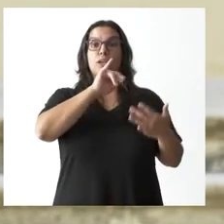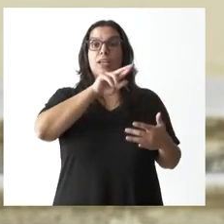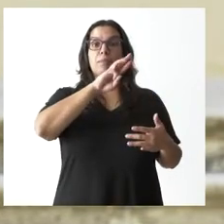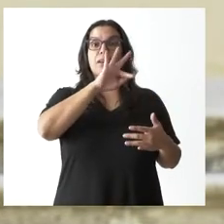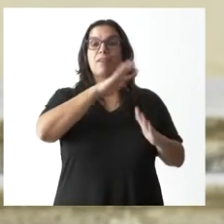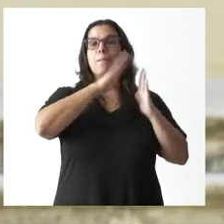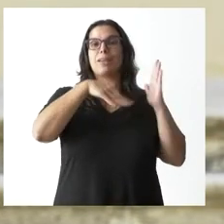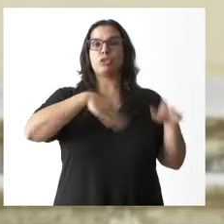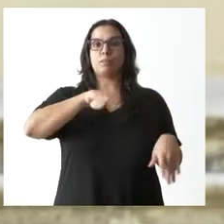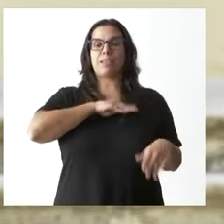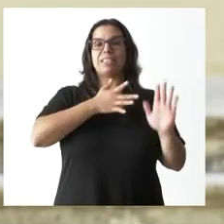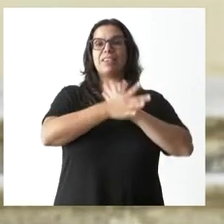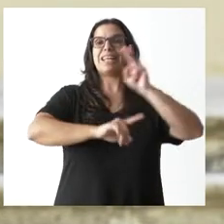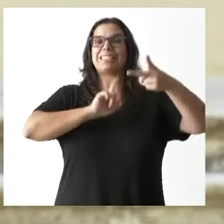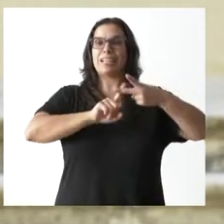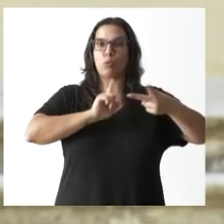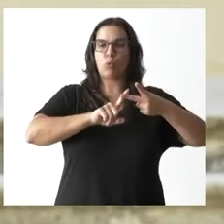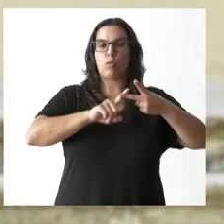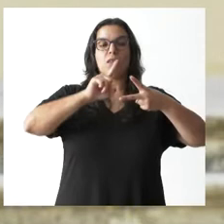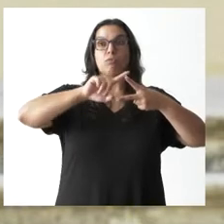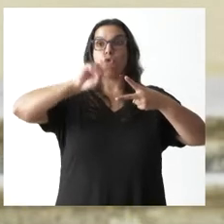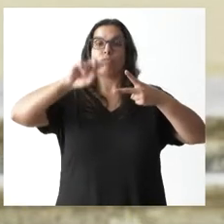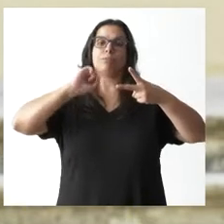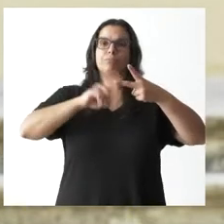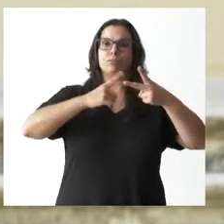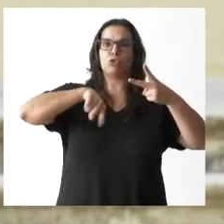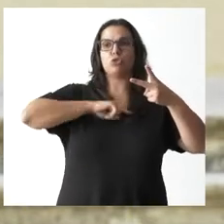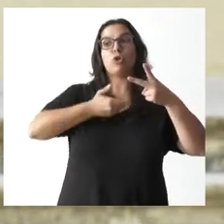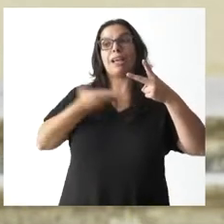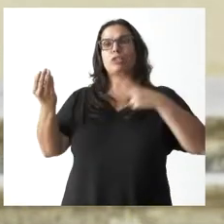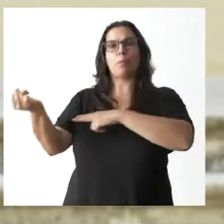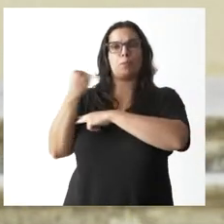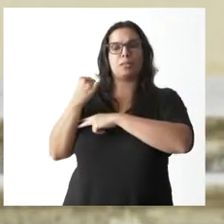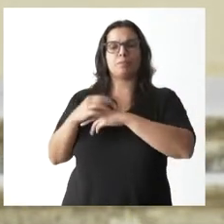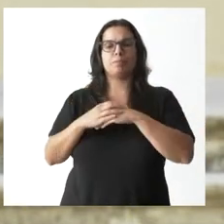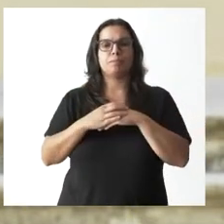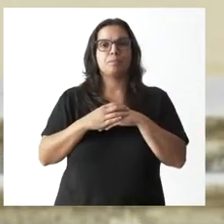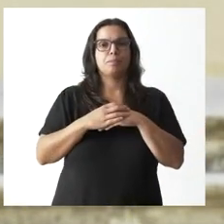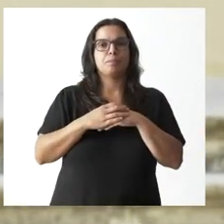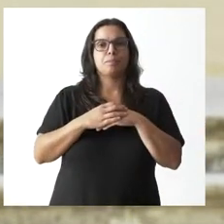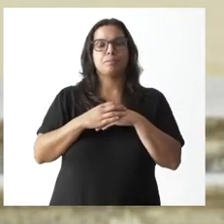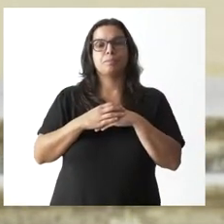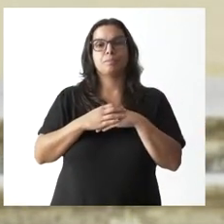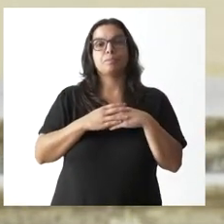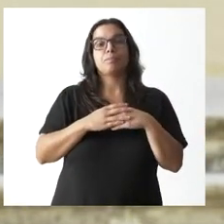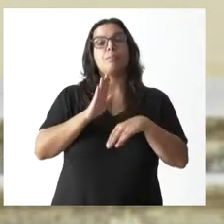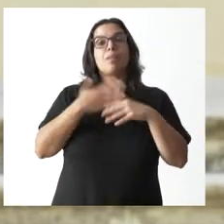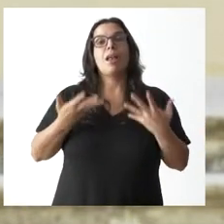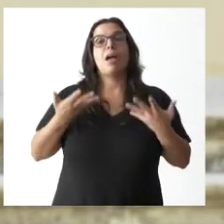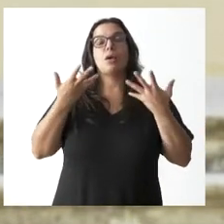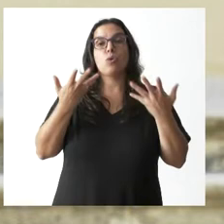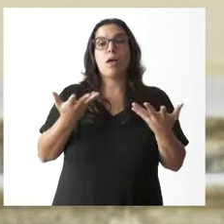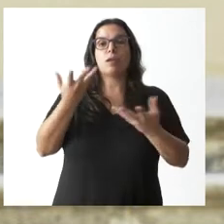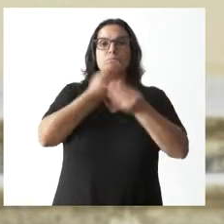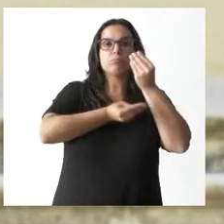España. Vamos a ser la segunda comunidad autónoma en este ámbito. Para ayudar a la natalidad y